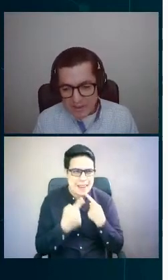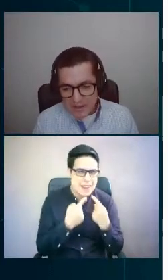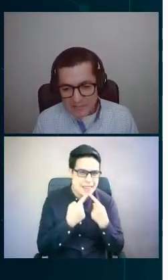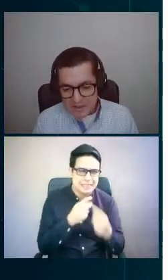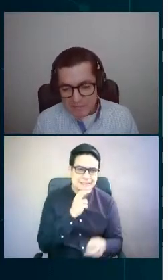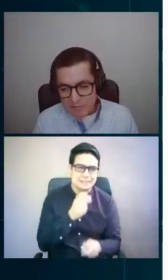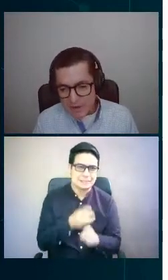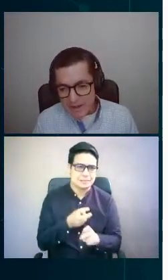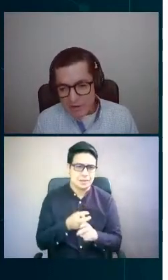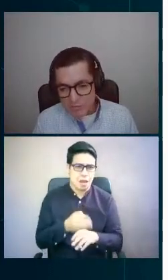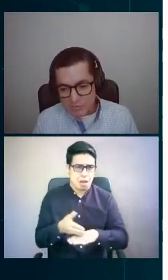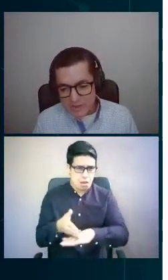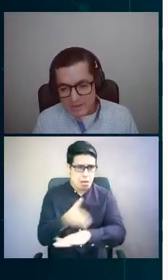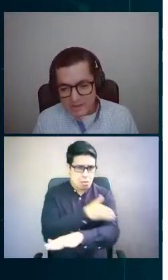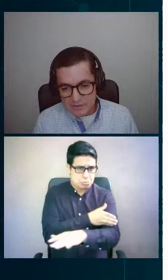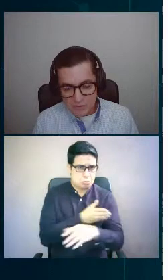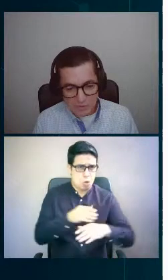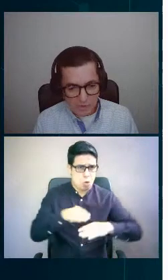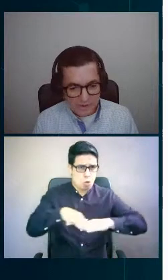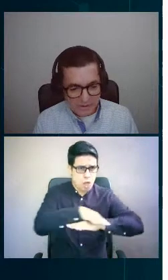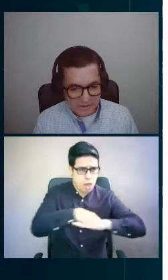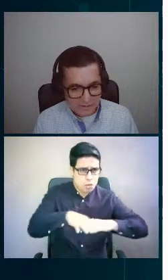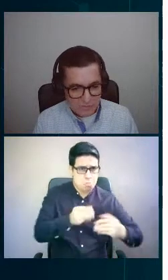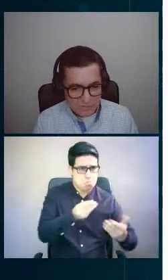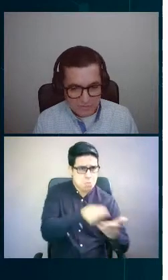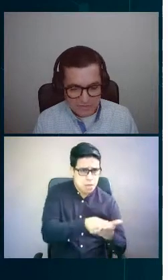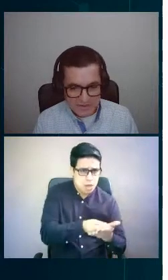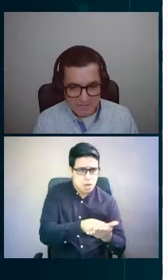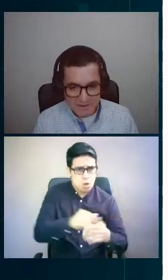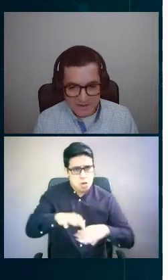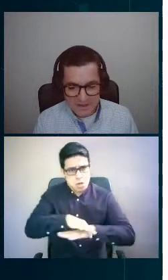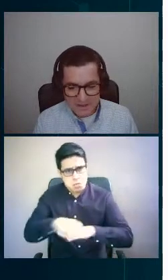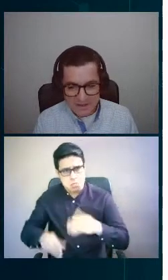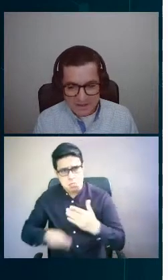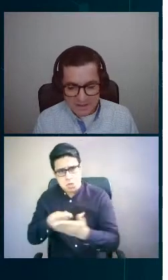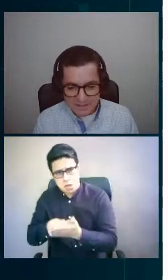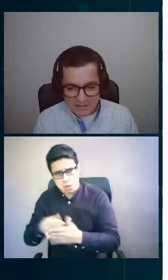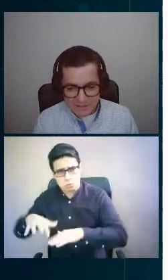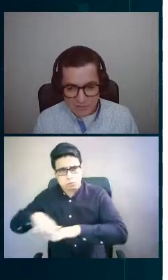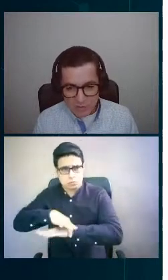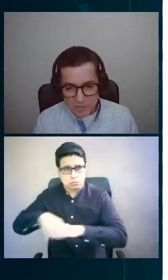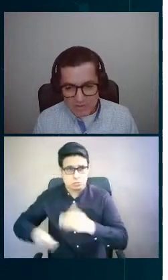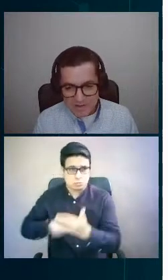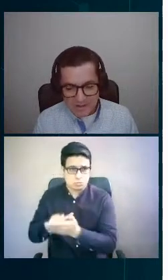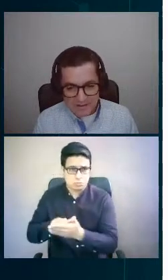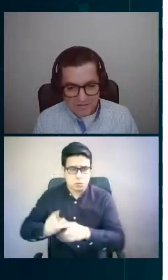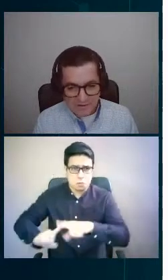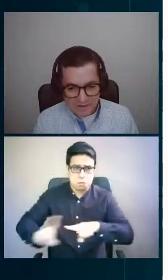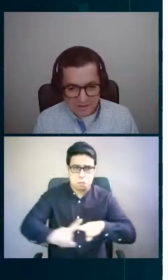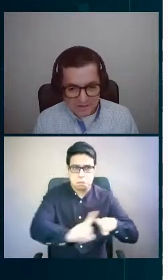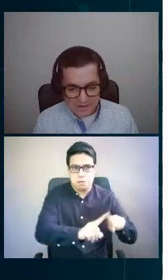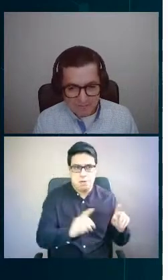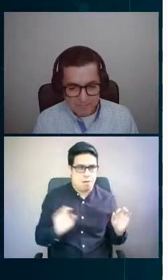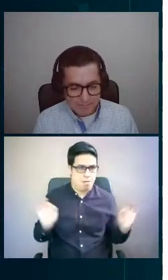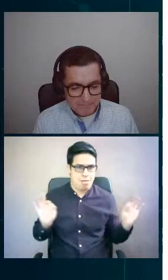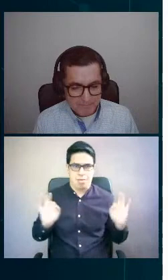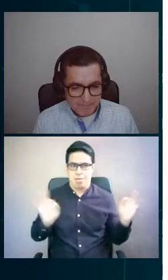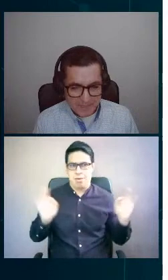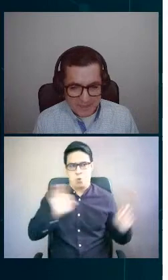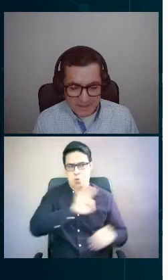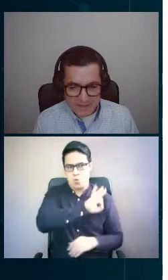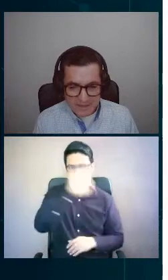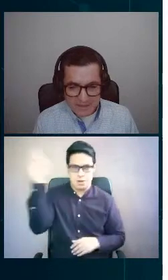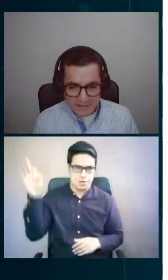configurada la tarifa horaria como tal dentro de lo que es nuestro sistema de gestión comercial, que es SAP.